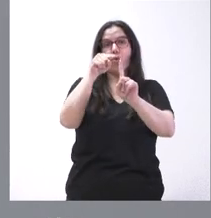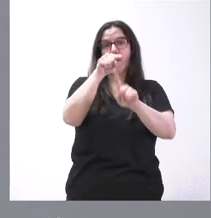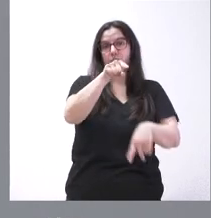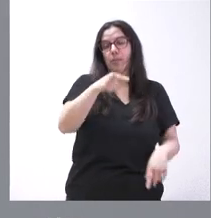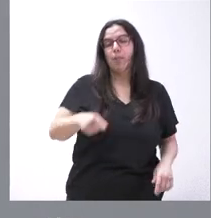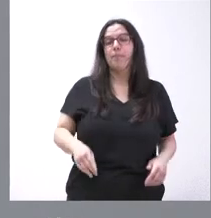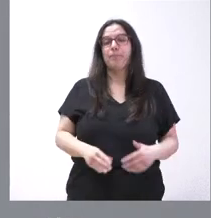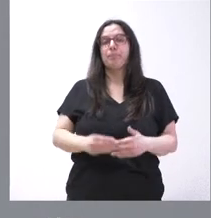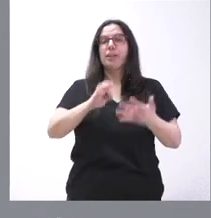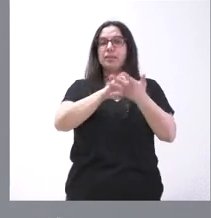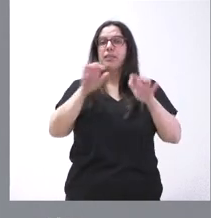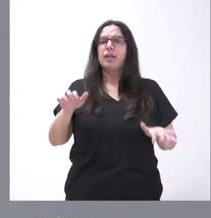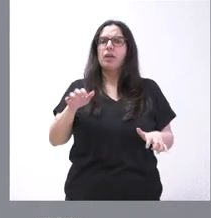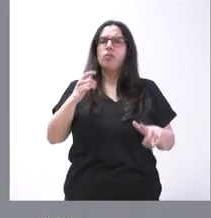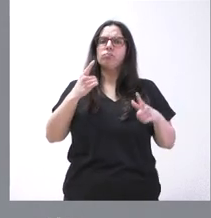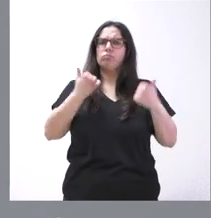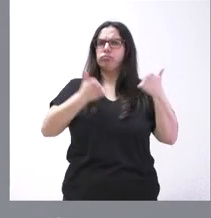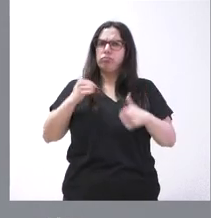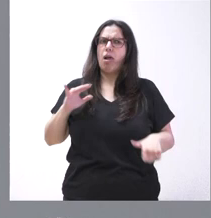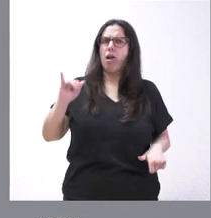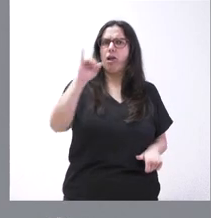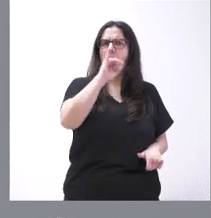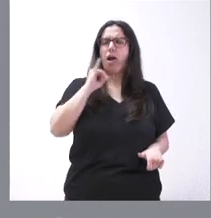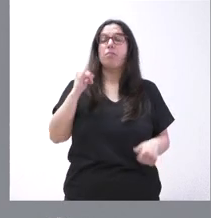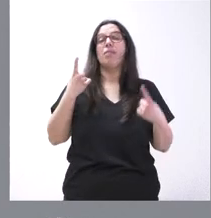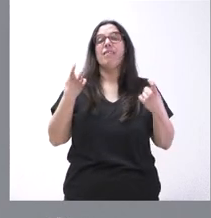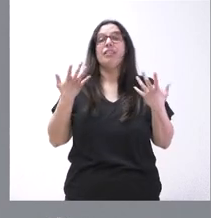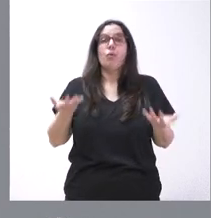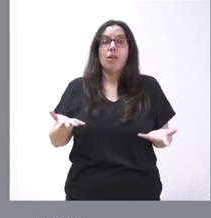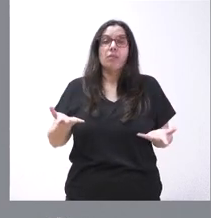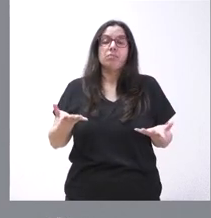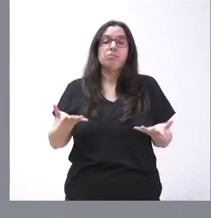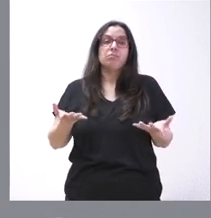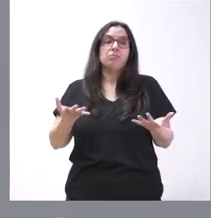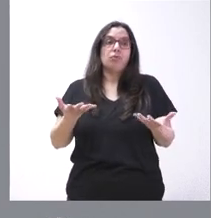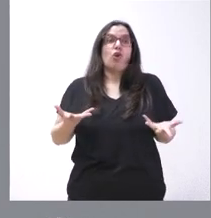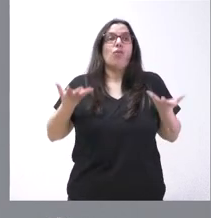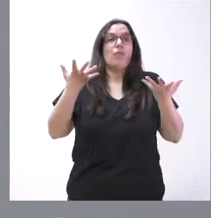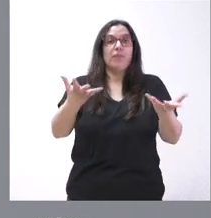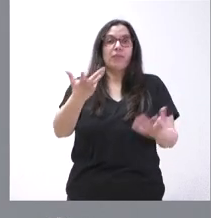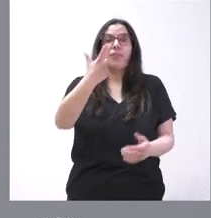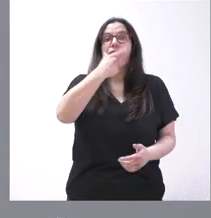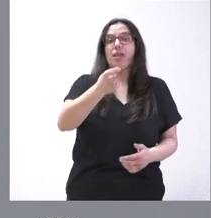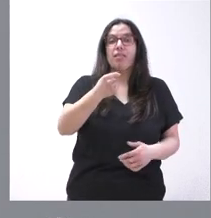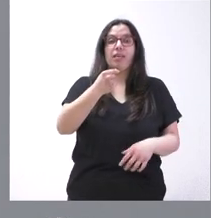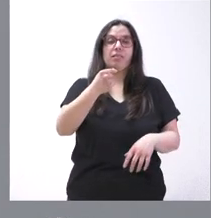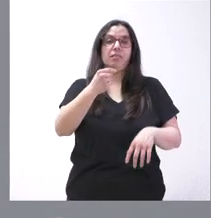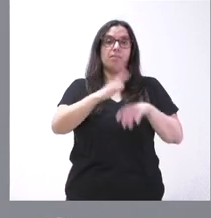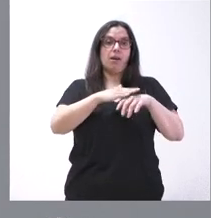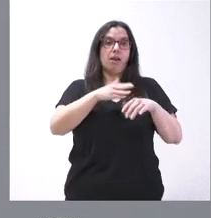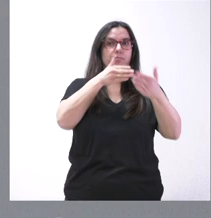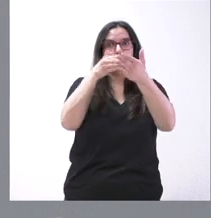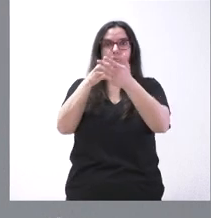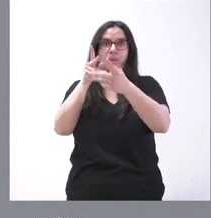Tenemos en Castilla explotaciones muy competitivas. Lo que hace falta, lógicamente, es facilitar que sean competitivas y no poner